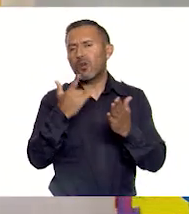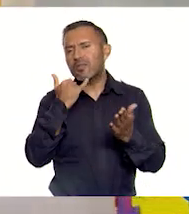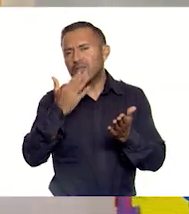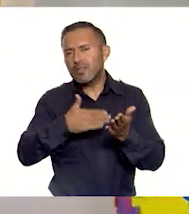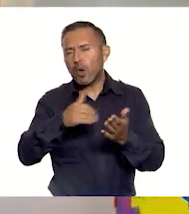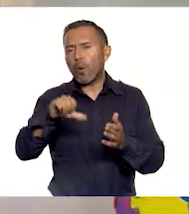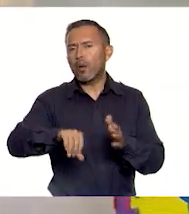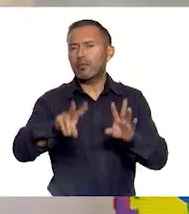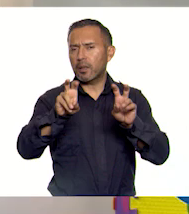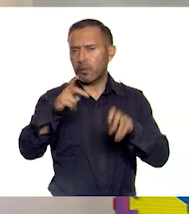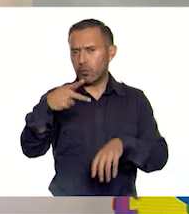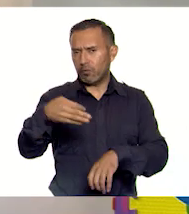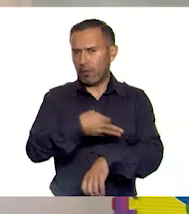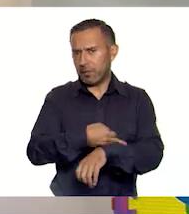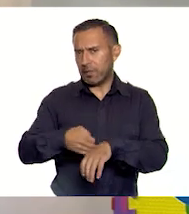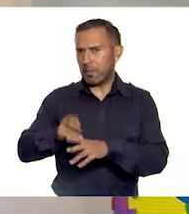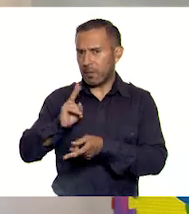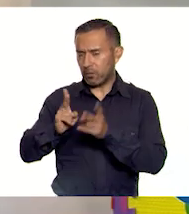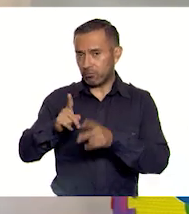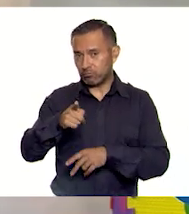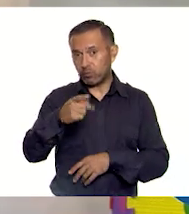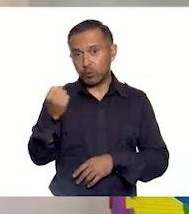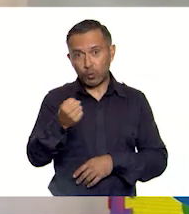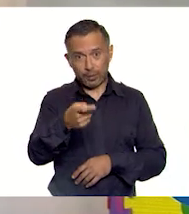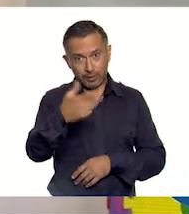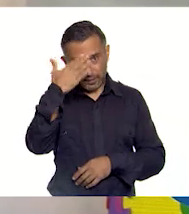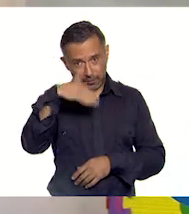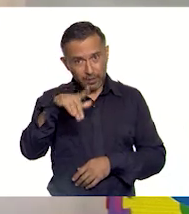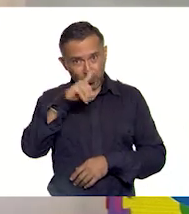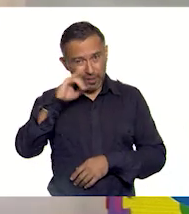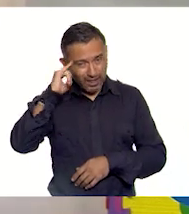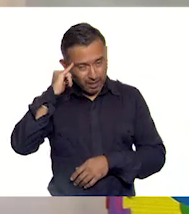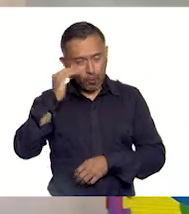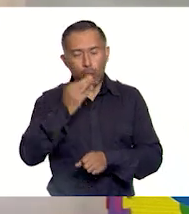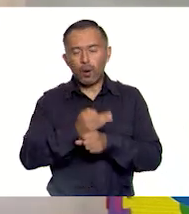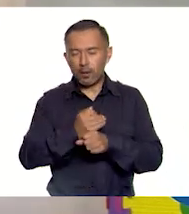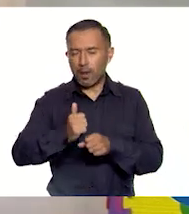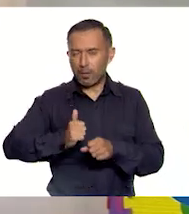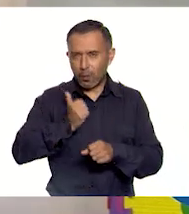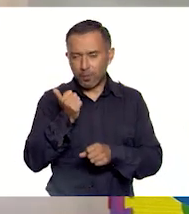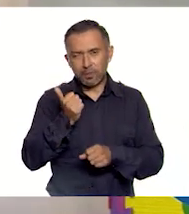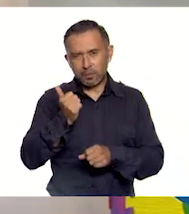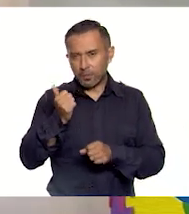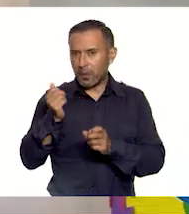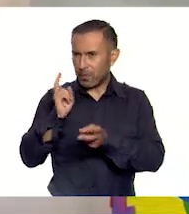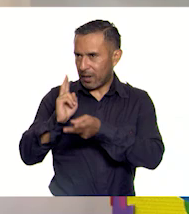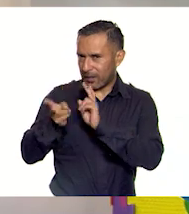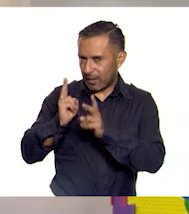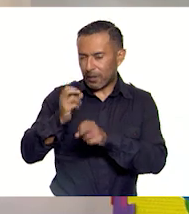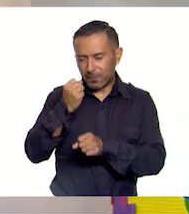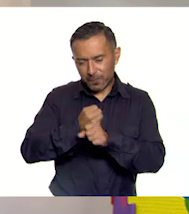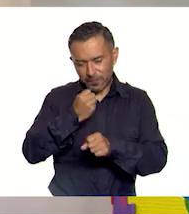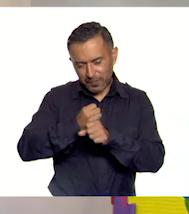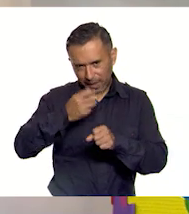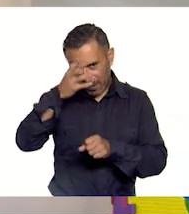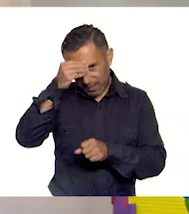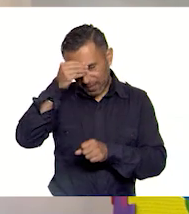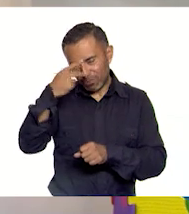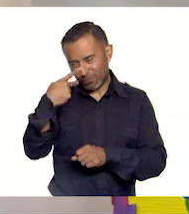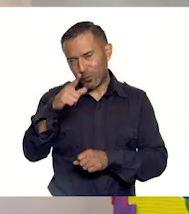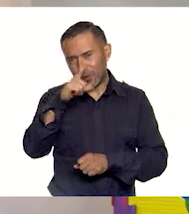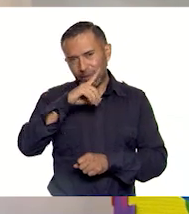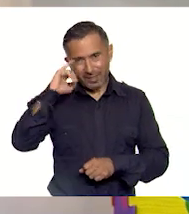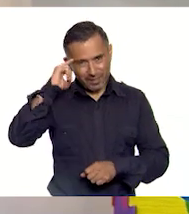tu familia. Si tienes la fortuna de hablar una lengua indígena, aprovecha también este momento para practicarla y platica con tu familia en tu lengua materna.